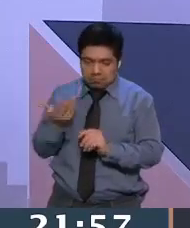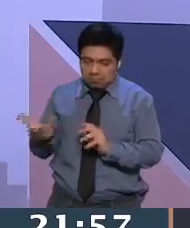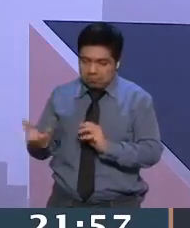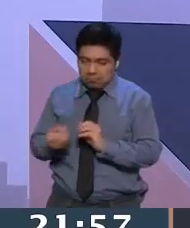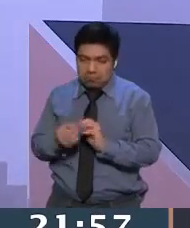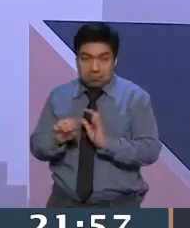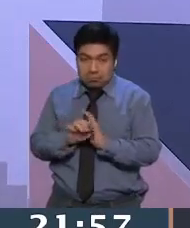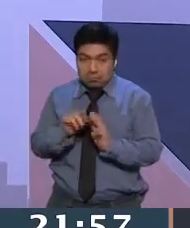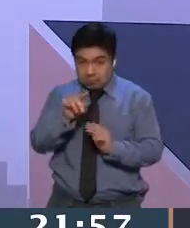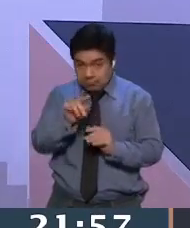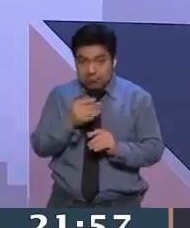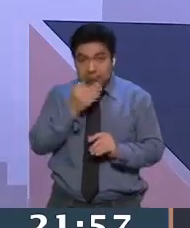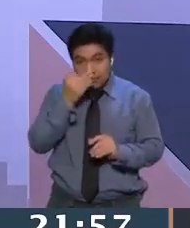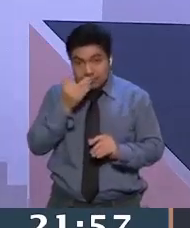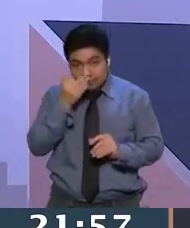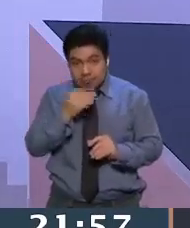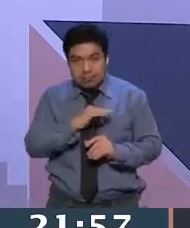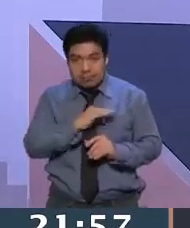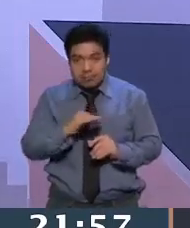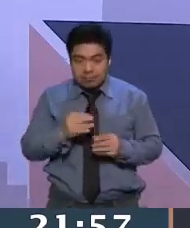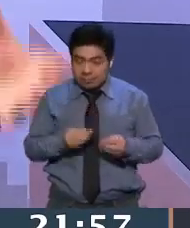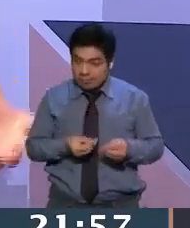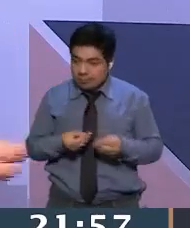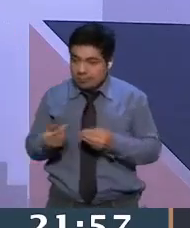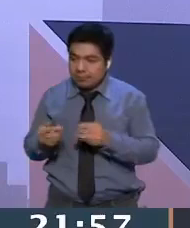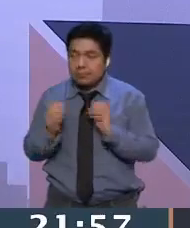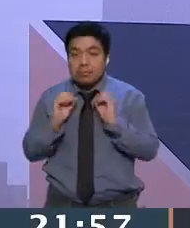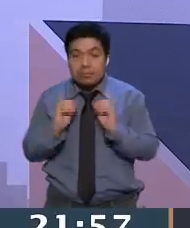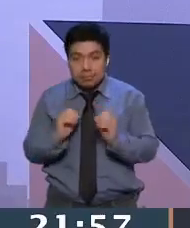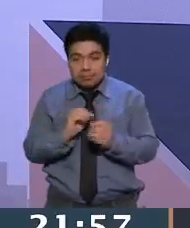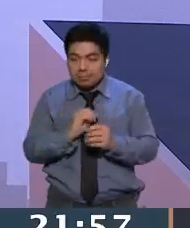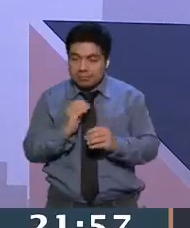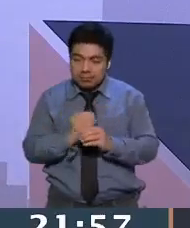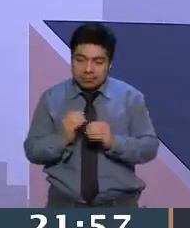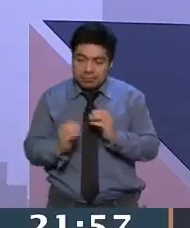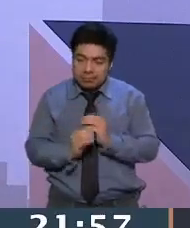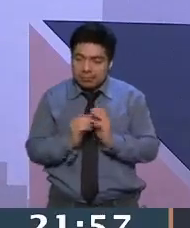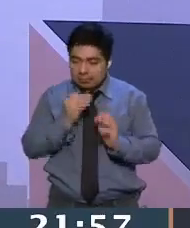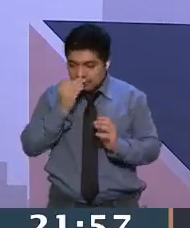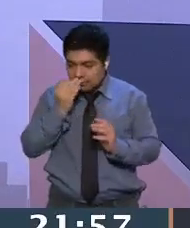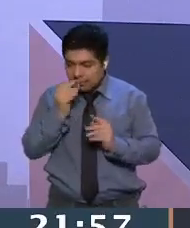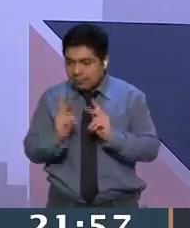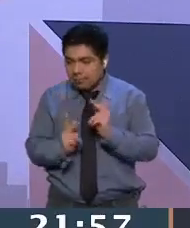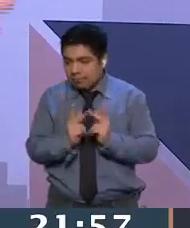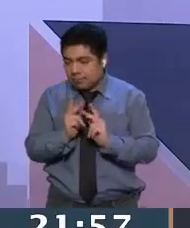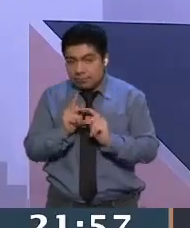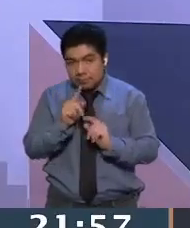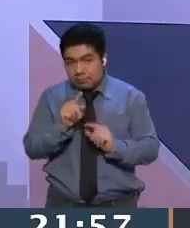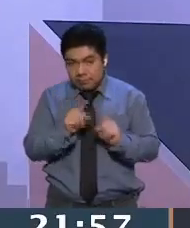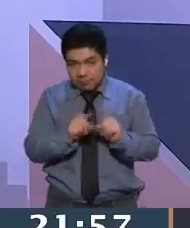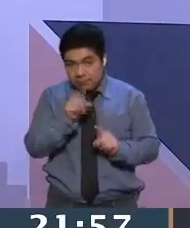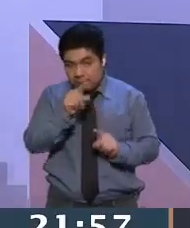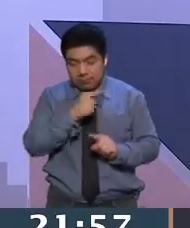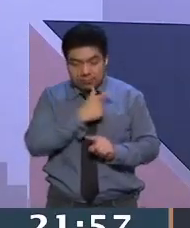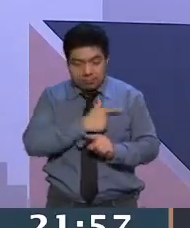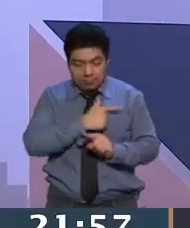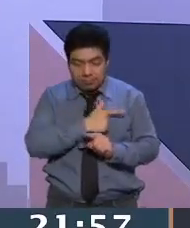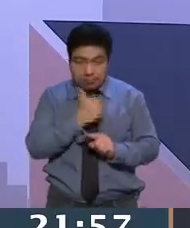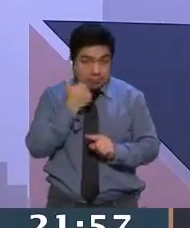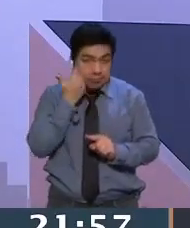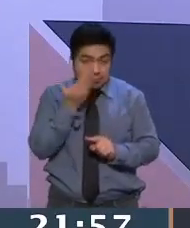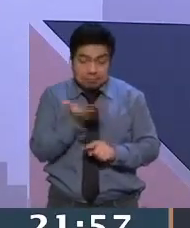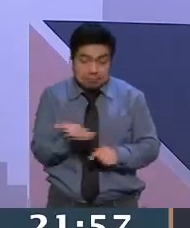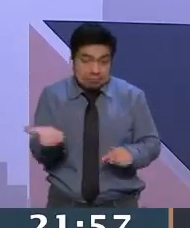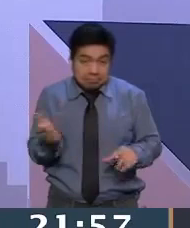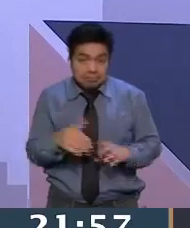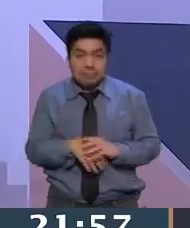les puedes llevar tus propias flores, puedes incluso proponer una composición de flores y plantas de acuerdo a tus gustos o lo que tú